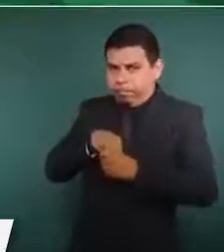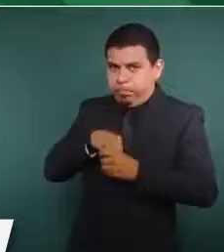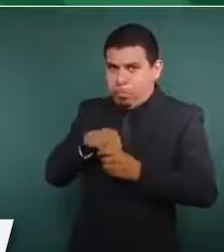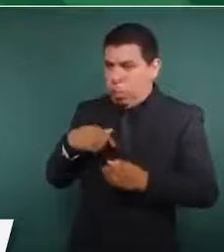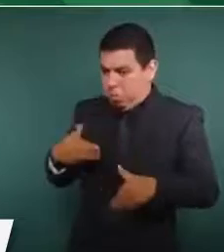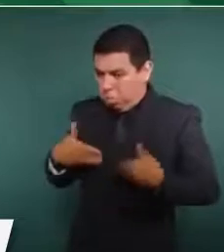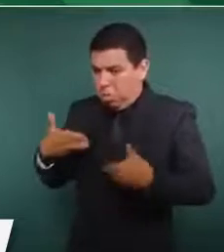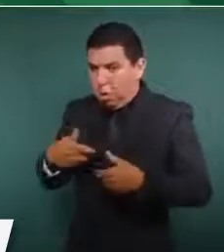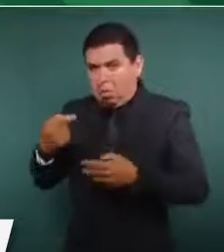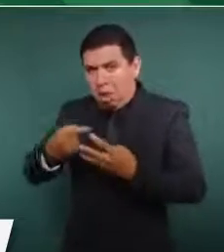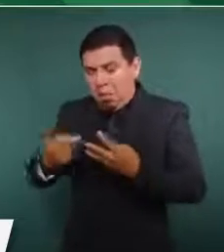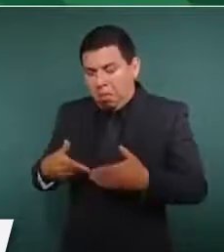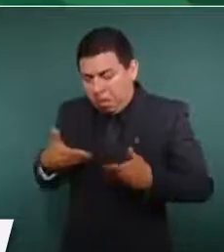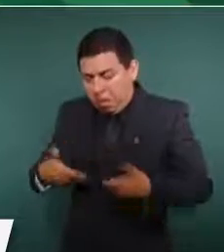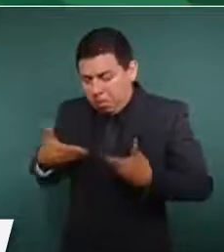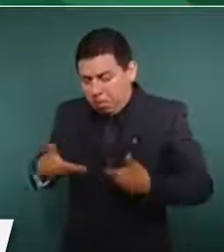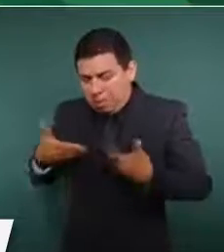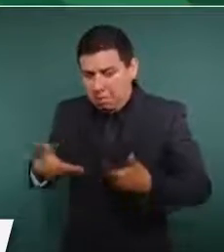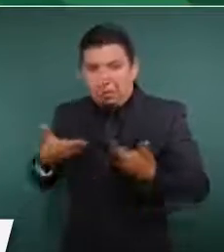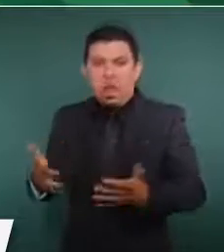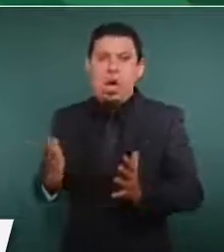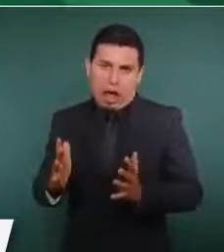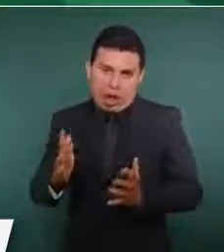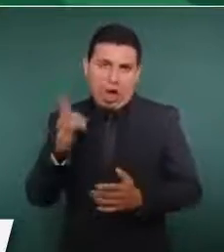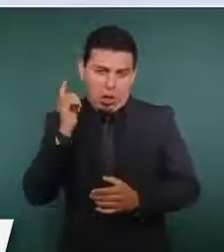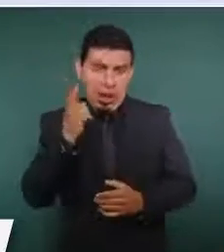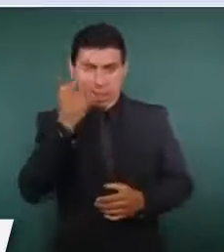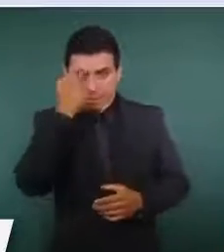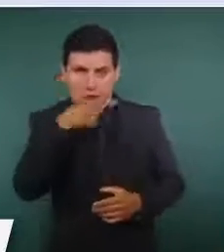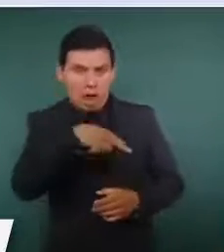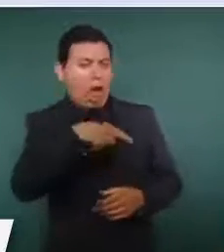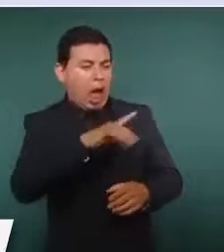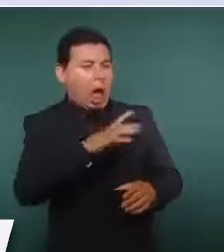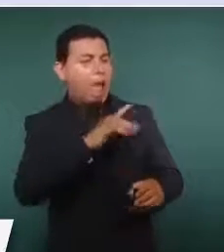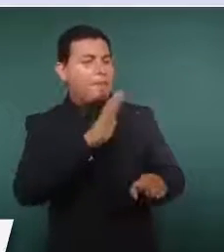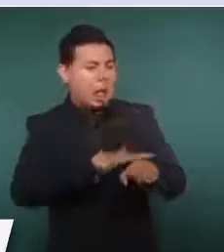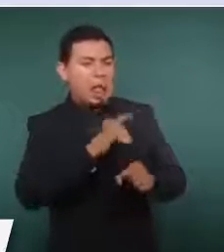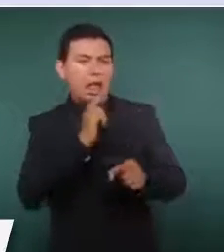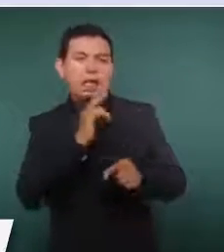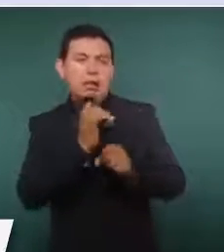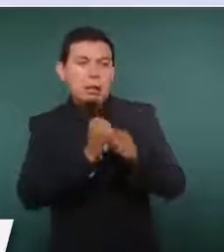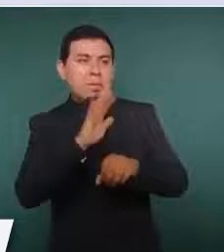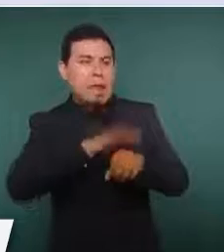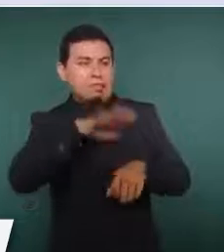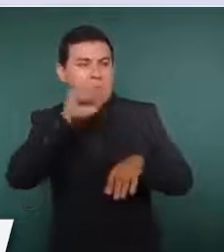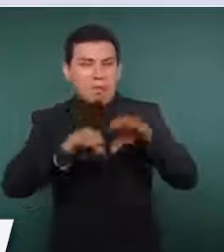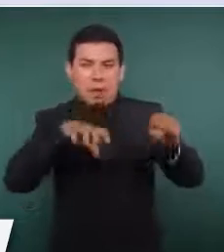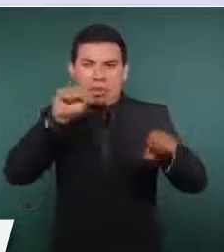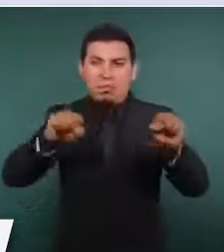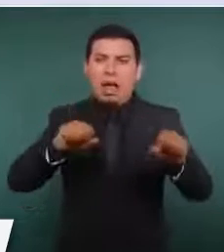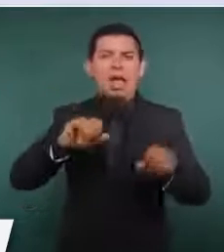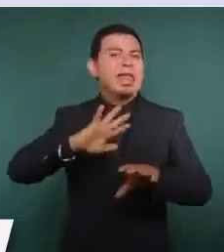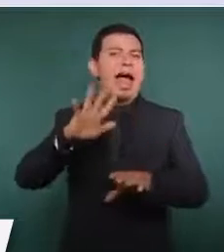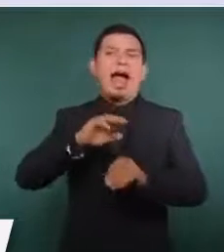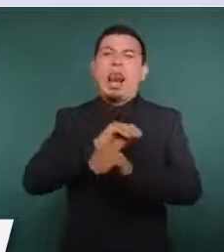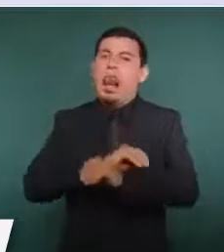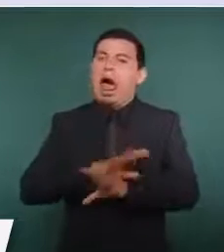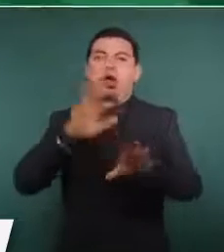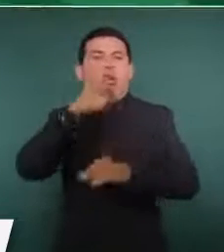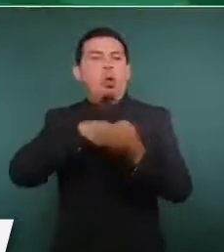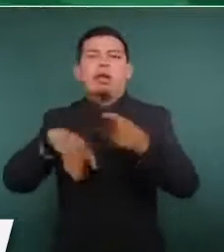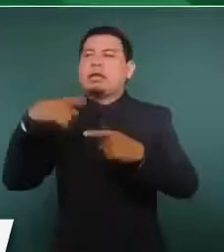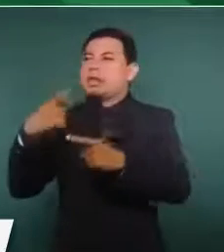porque necesitamos saber toda la verdad